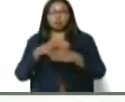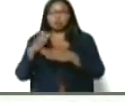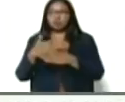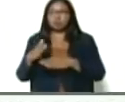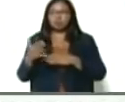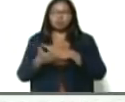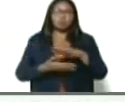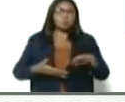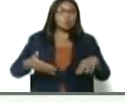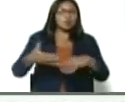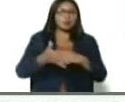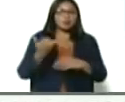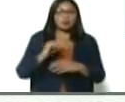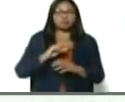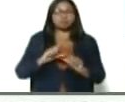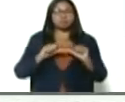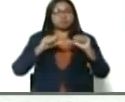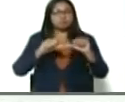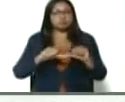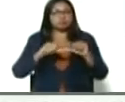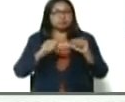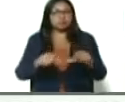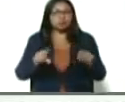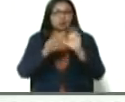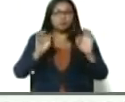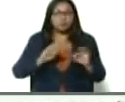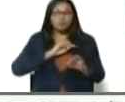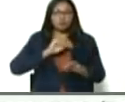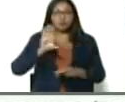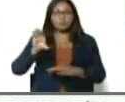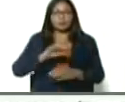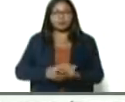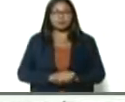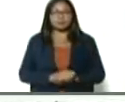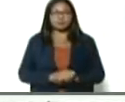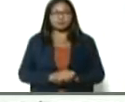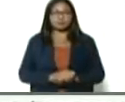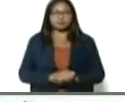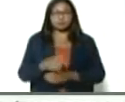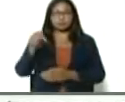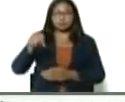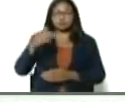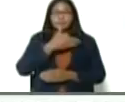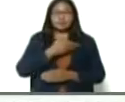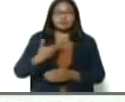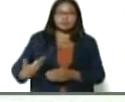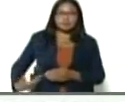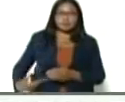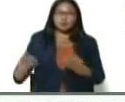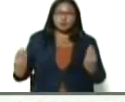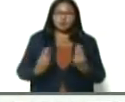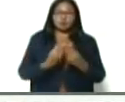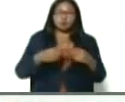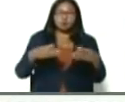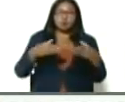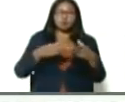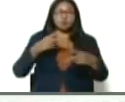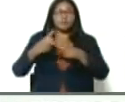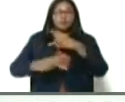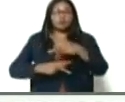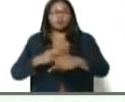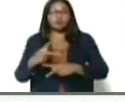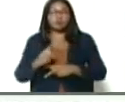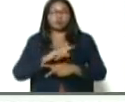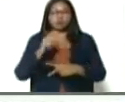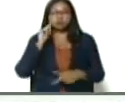todas las complejidades, siguen creyendo, en nuestro país, hoy presidente, en conjunto, con todo el equipo productivo, aquí está